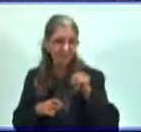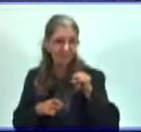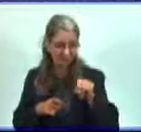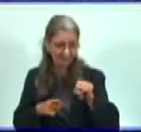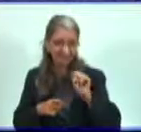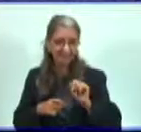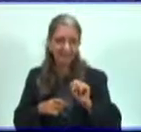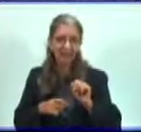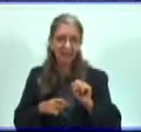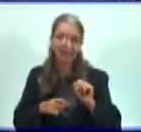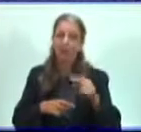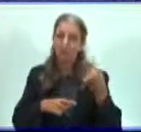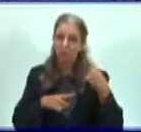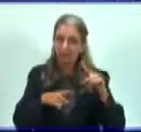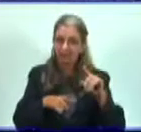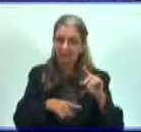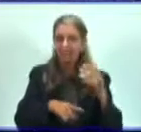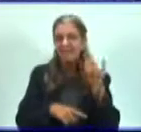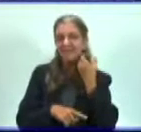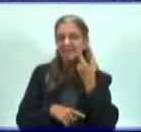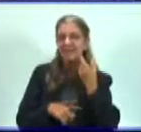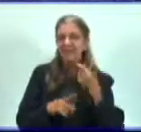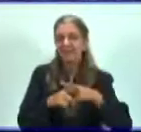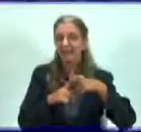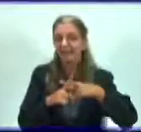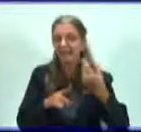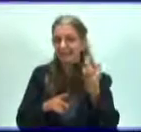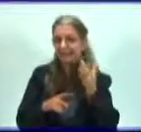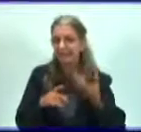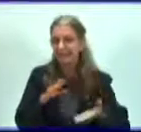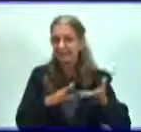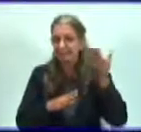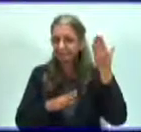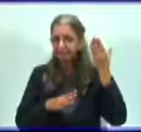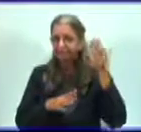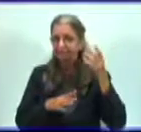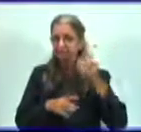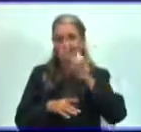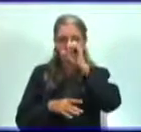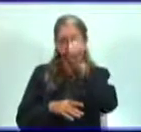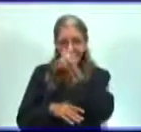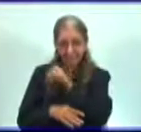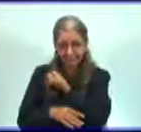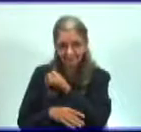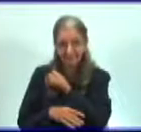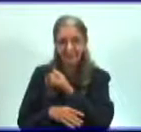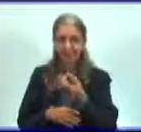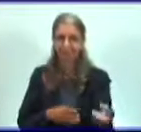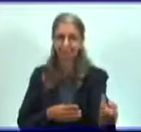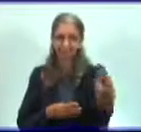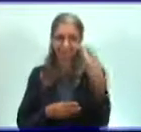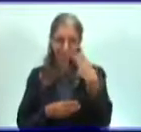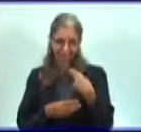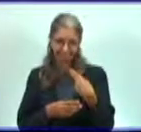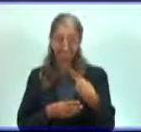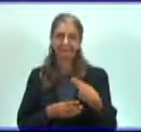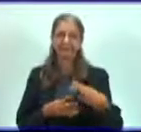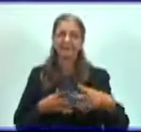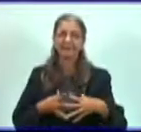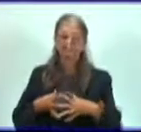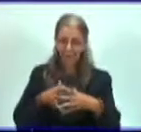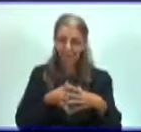tenemos la fiebre porcina, que fueron de las agresiones que recibimos en nuestro país en el año